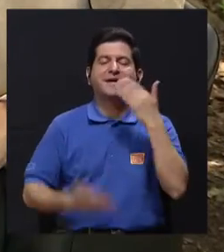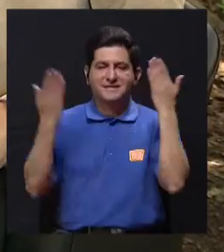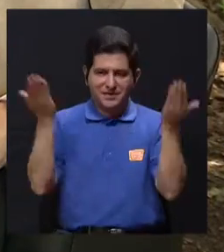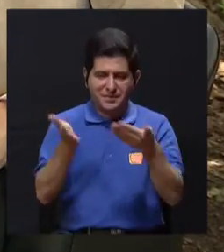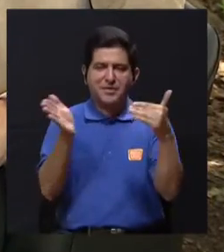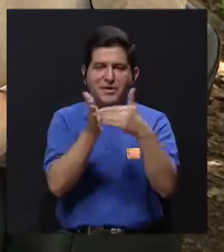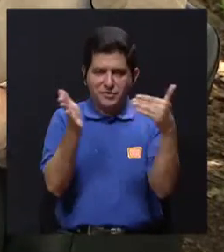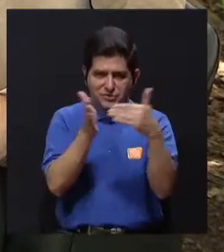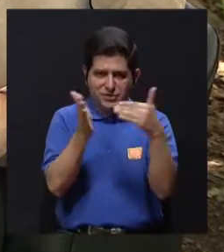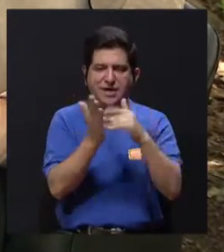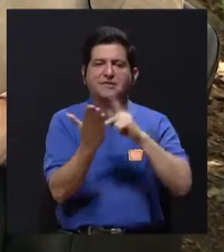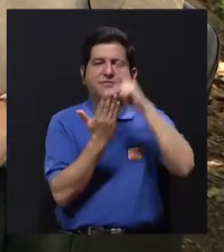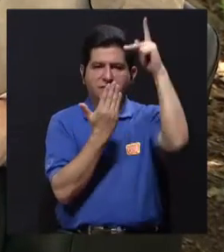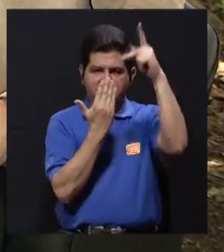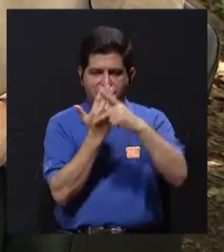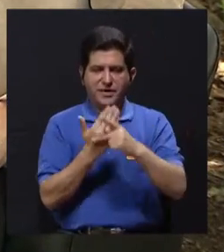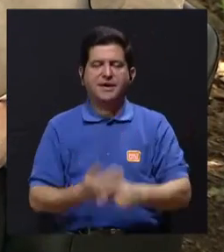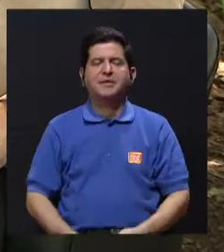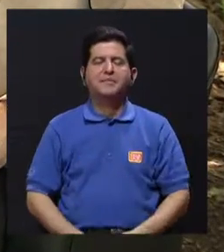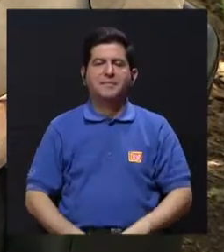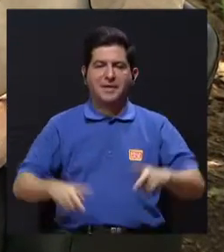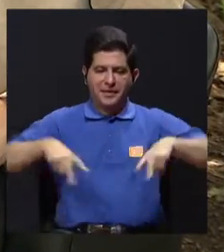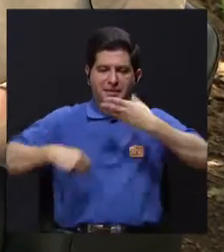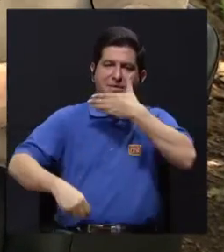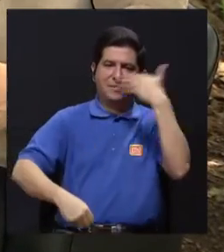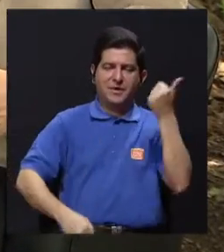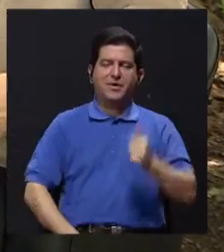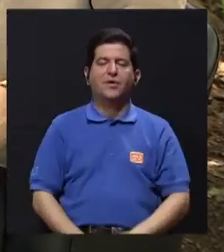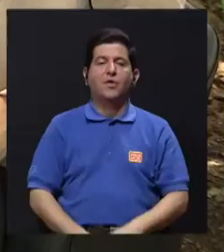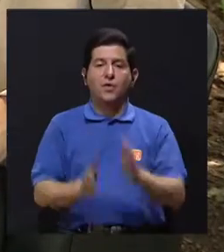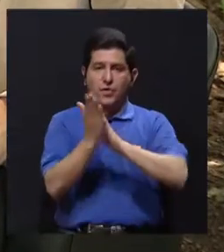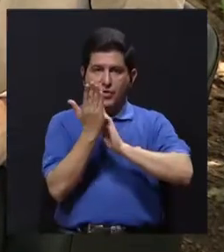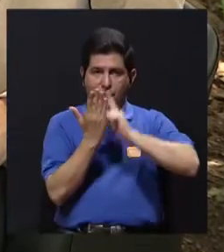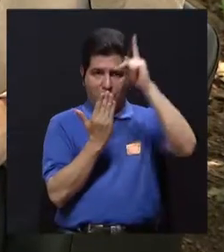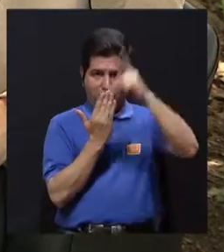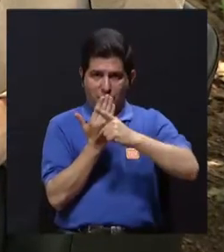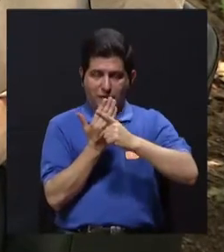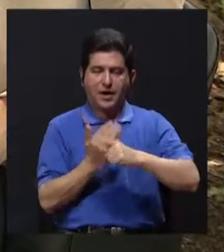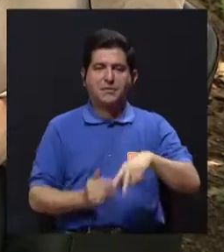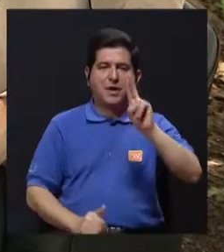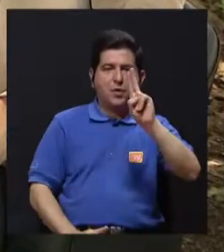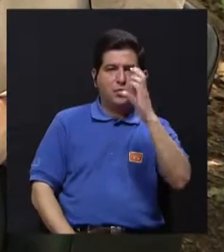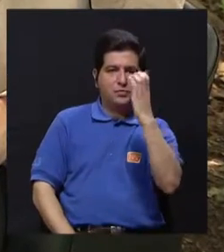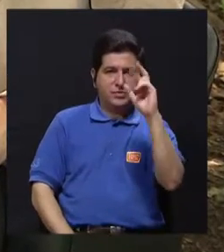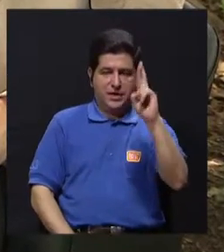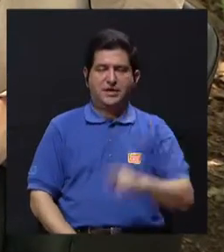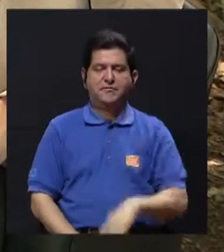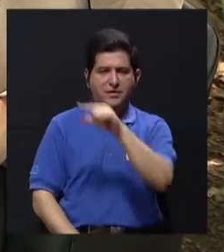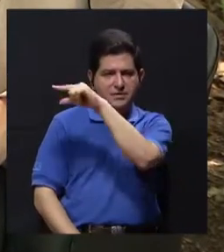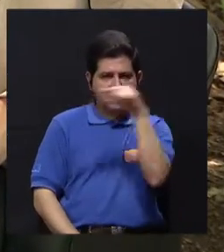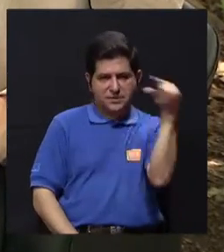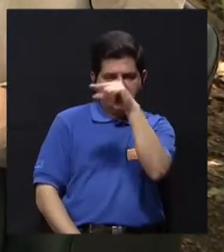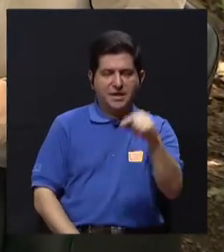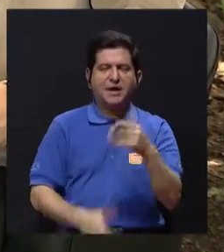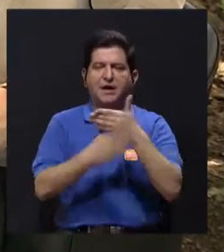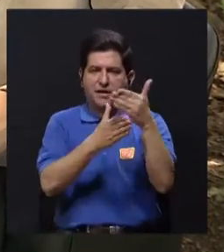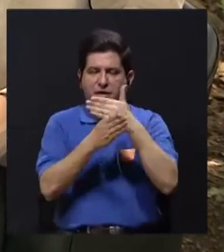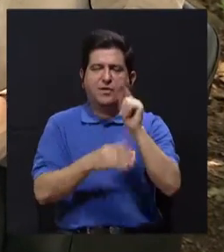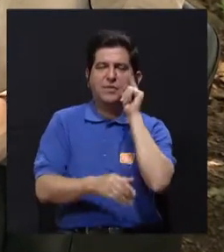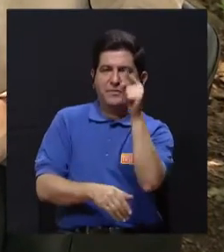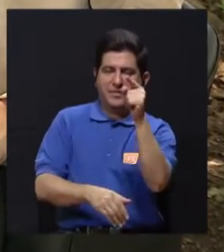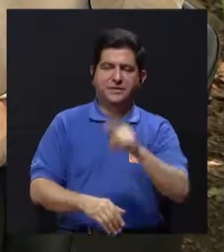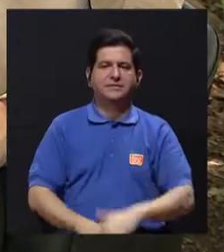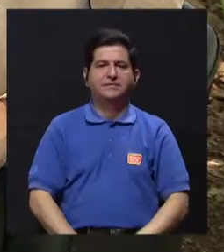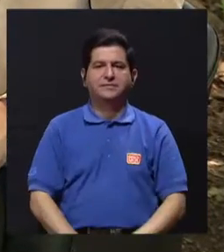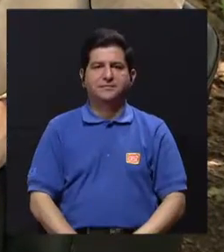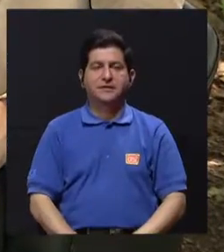Hola, tal? bienvenidas y bienvenidos una semana más a su programa Vivir Mejor, la telerevista de la Universidad de Costa Rica, en donde